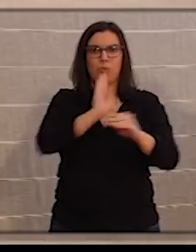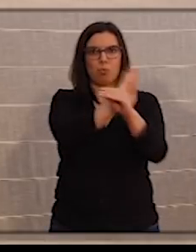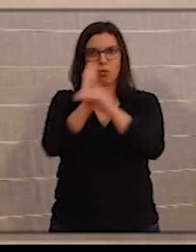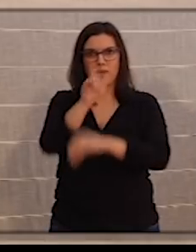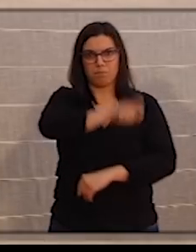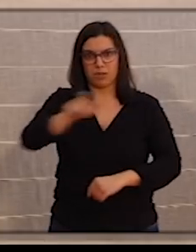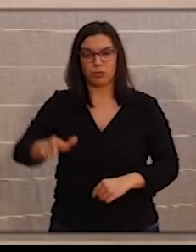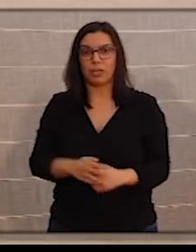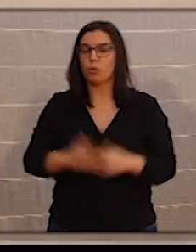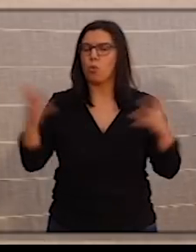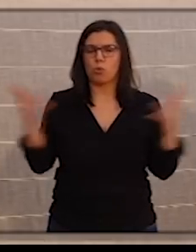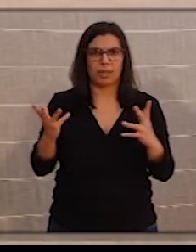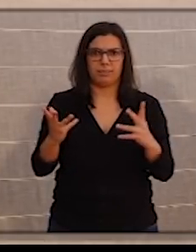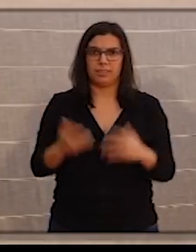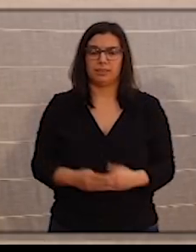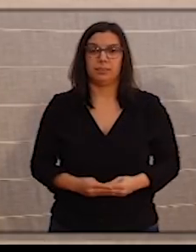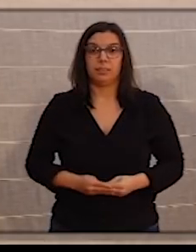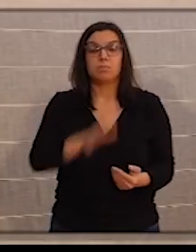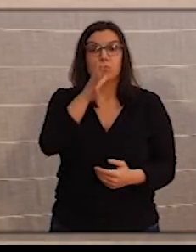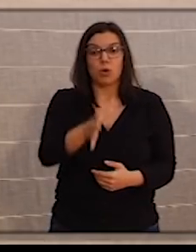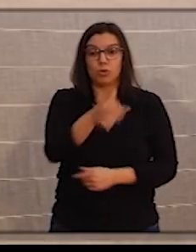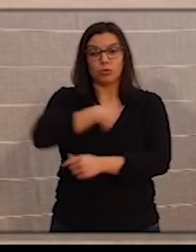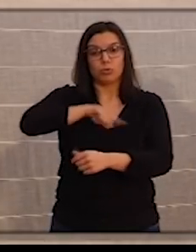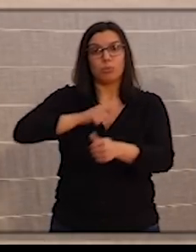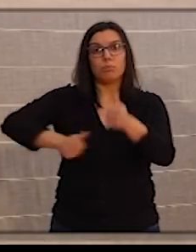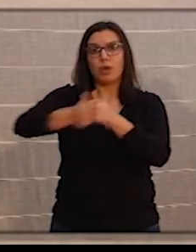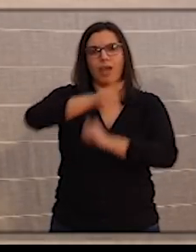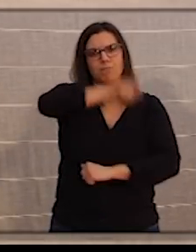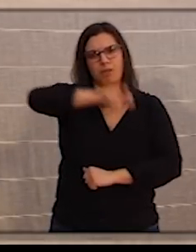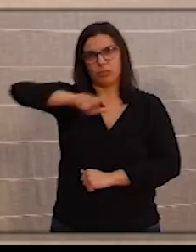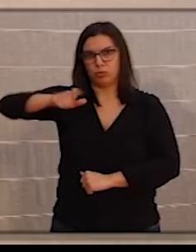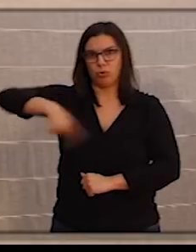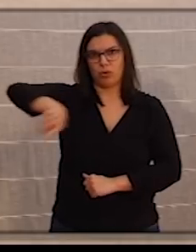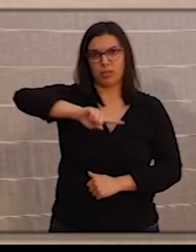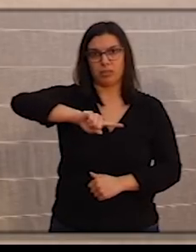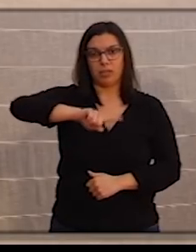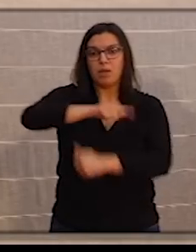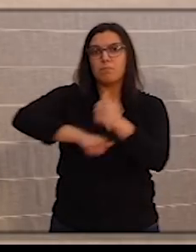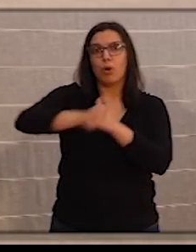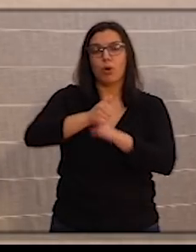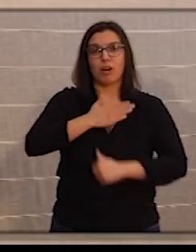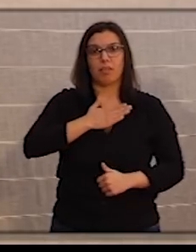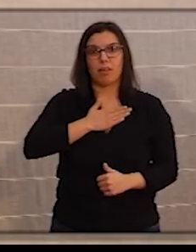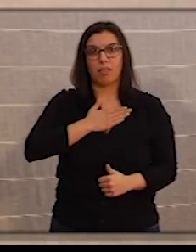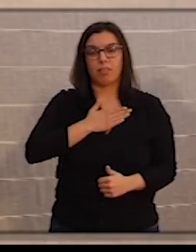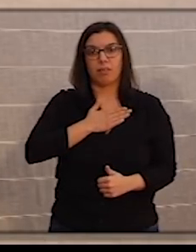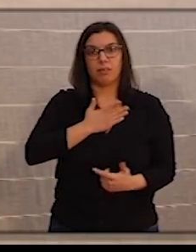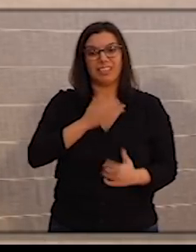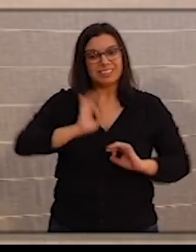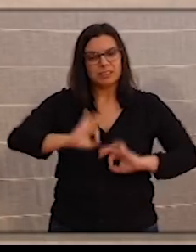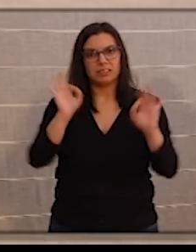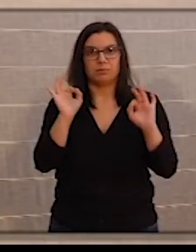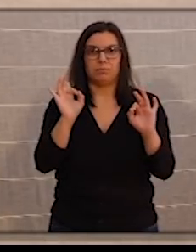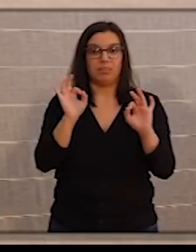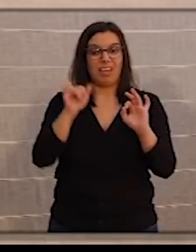Es urgente, porque nuestra prioridad son las personas. Nuestra prioridad, especialmente